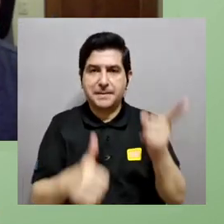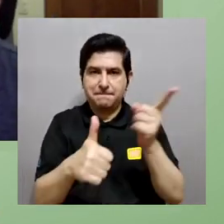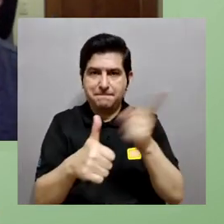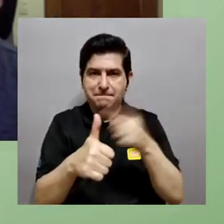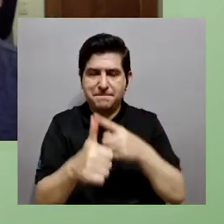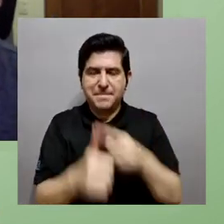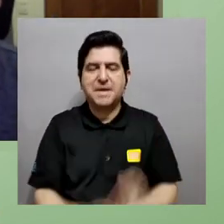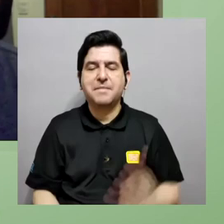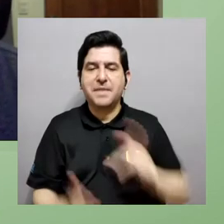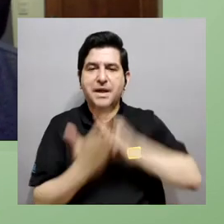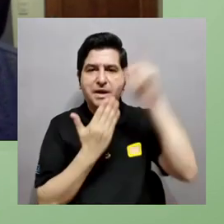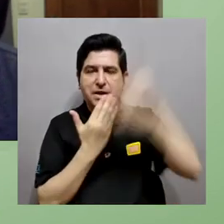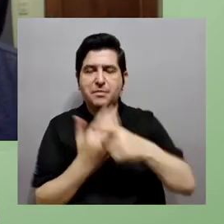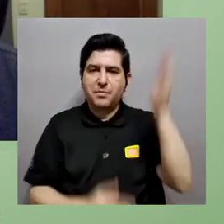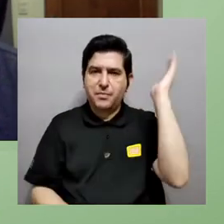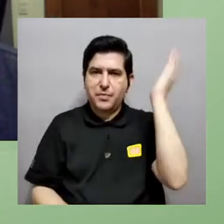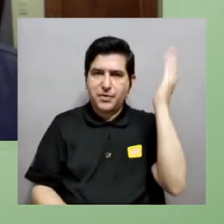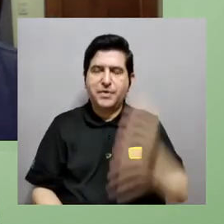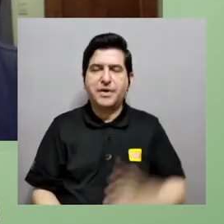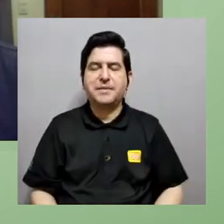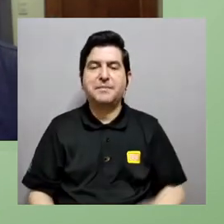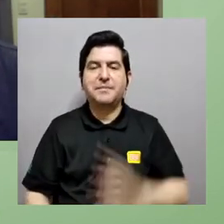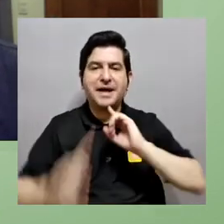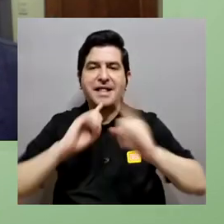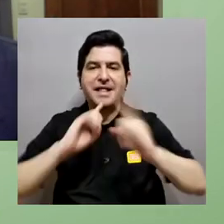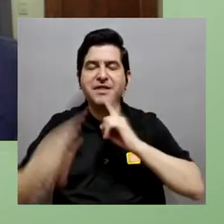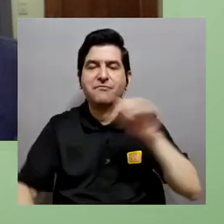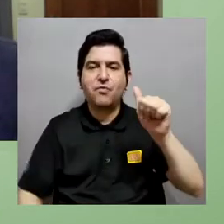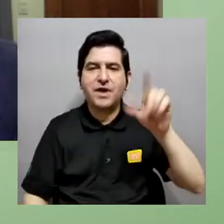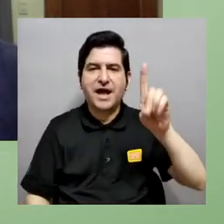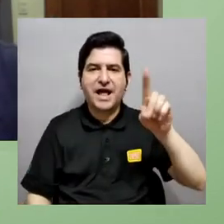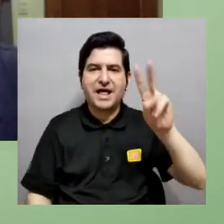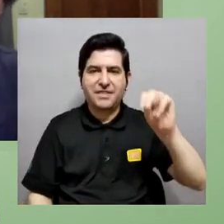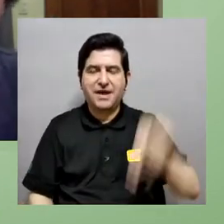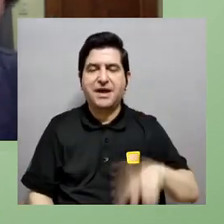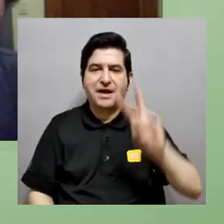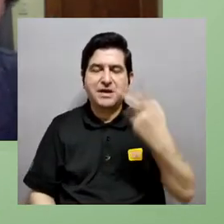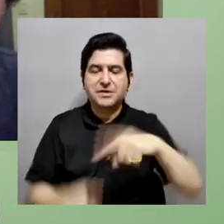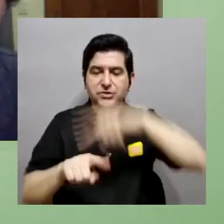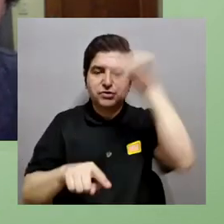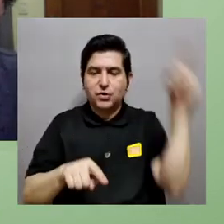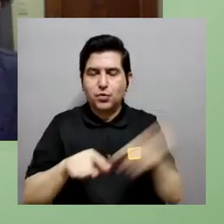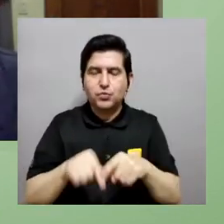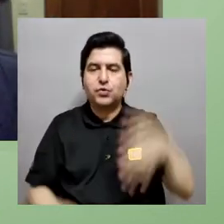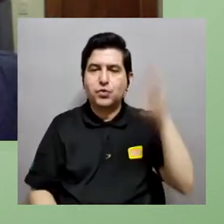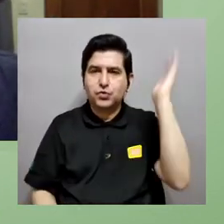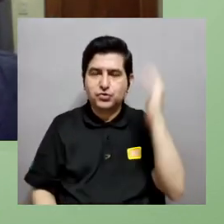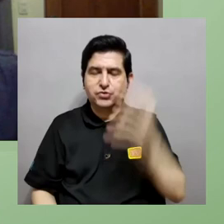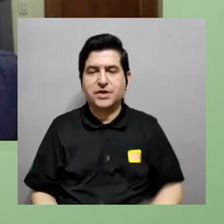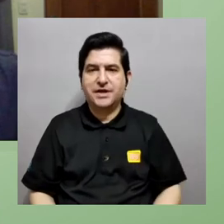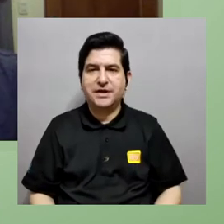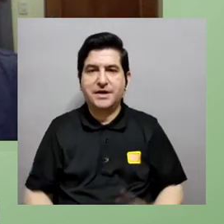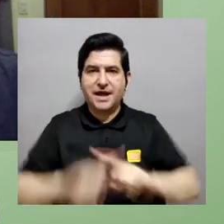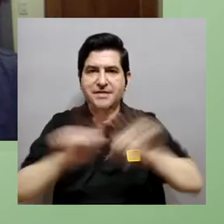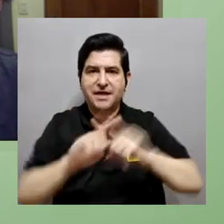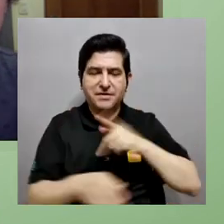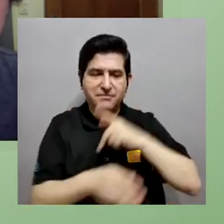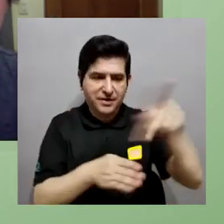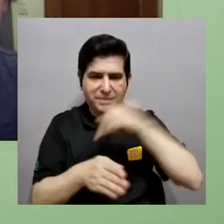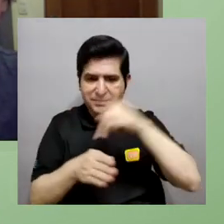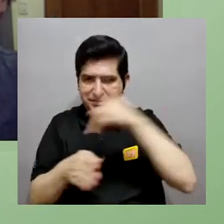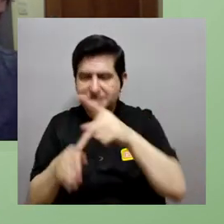y cerramos así este primer día de conferencias de Divulga ADN en su segundo